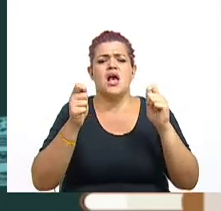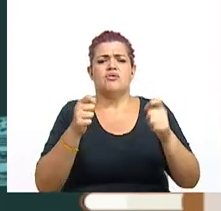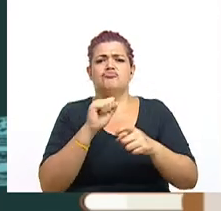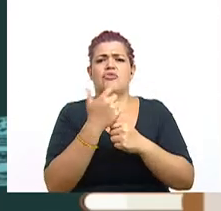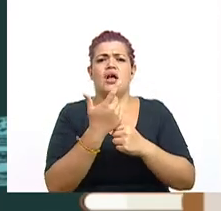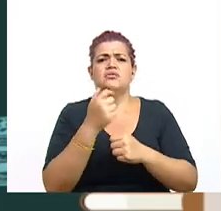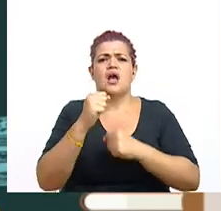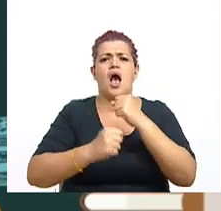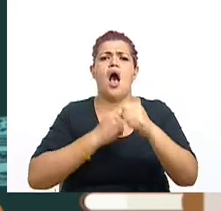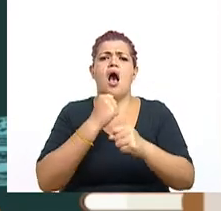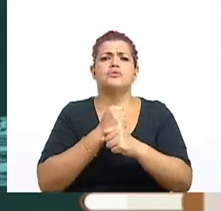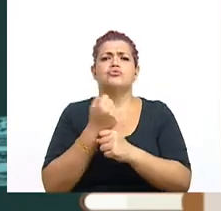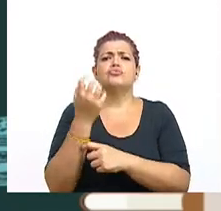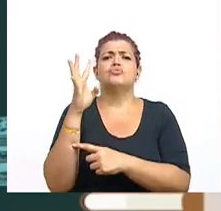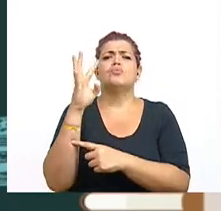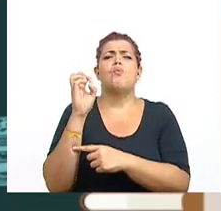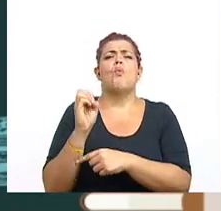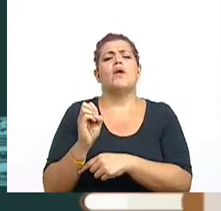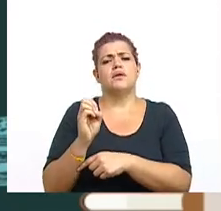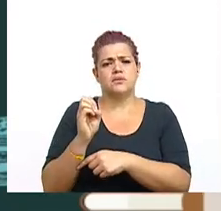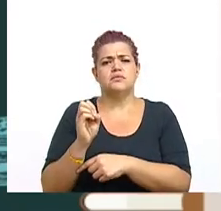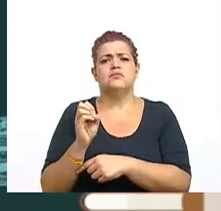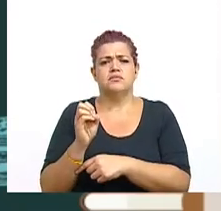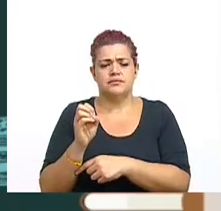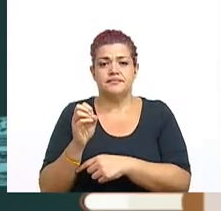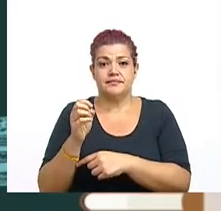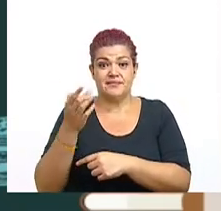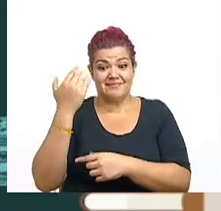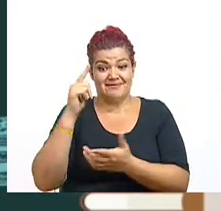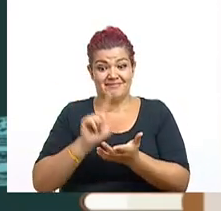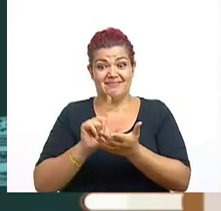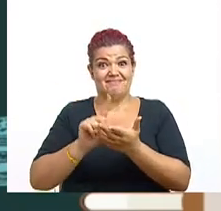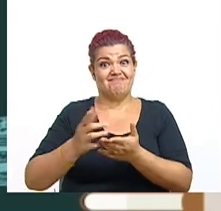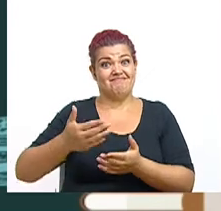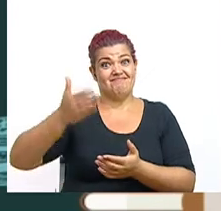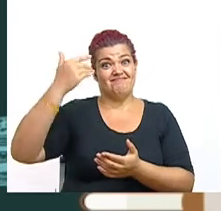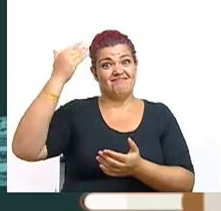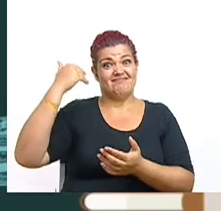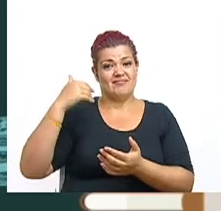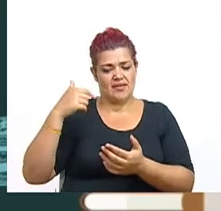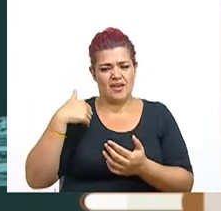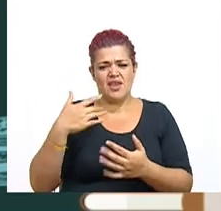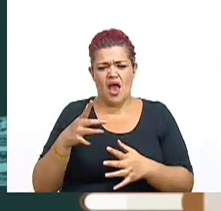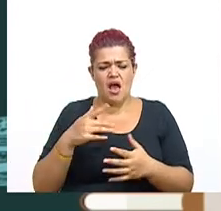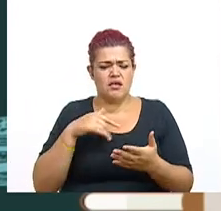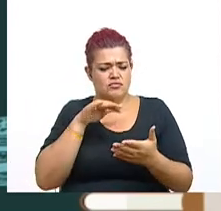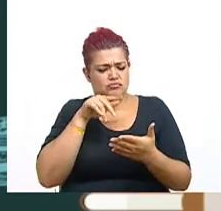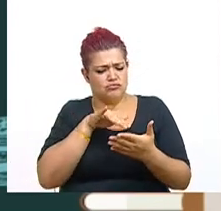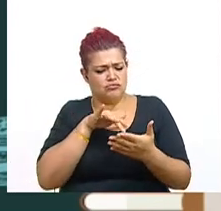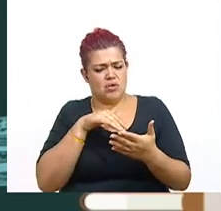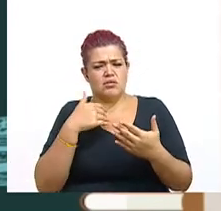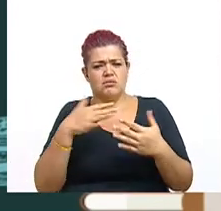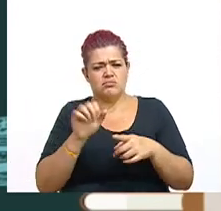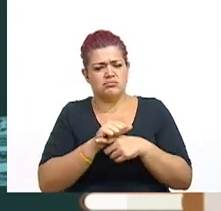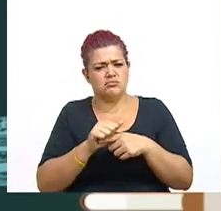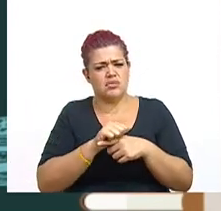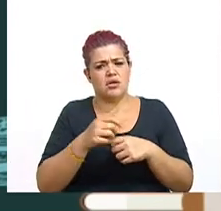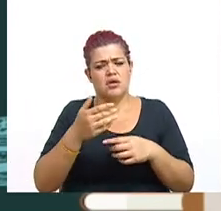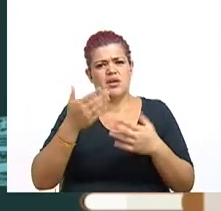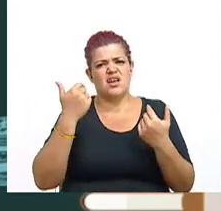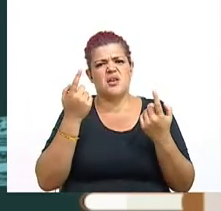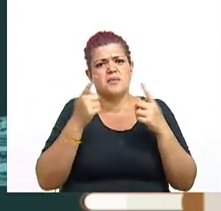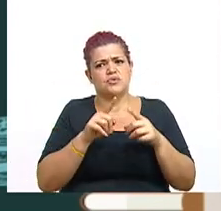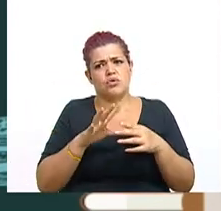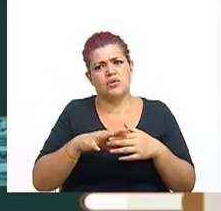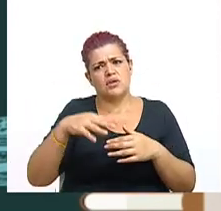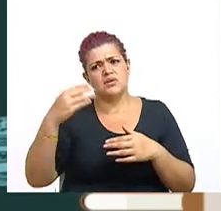solamente hoy, en las lecciones anteriores estuvimos repasando factores externos e internos que lograron que se aprobaran